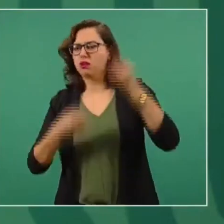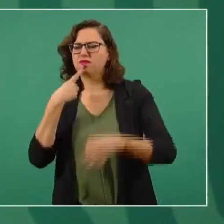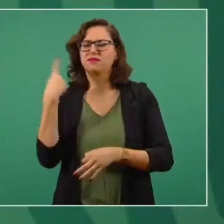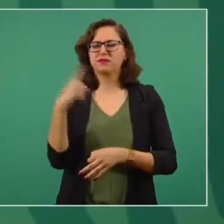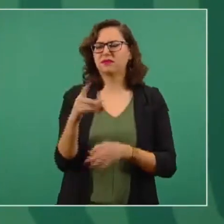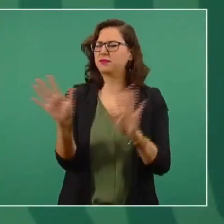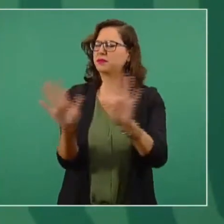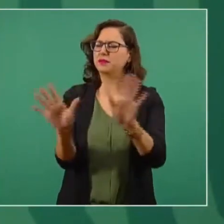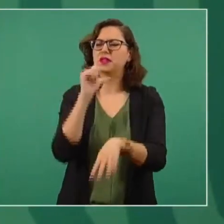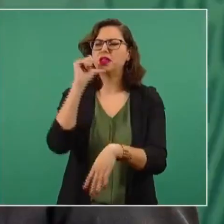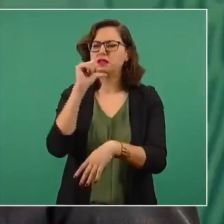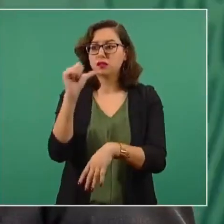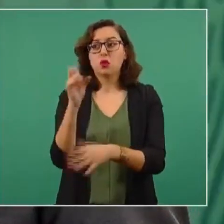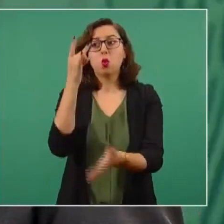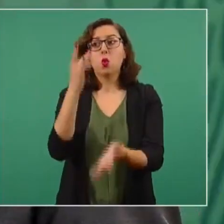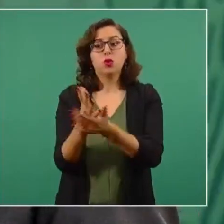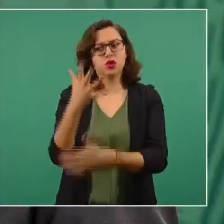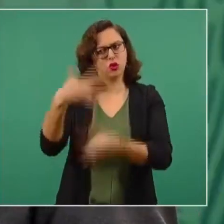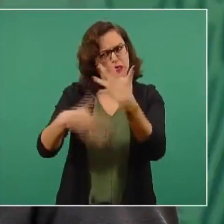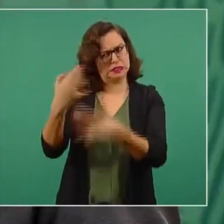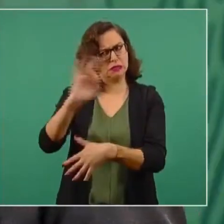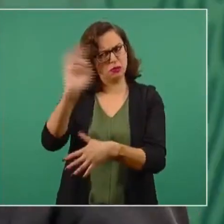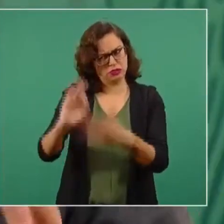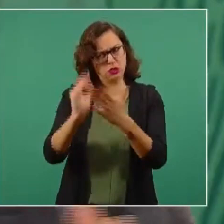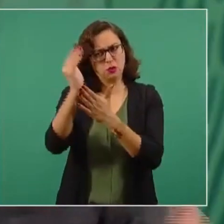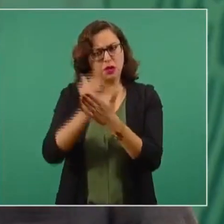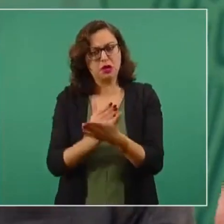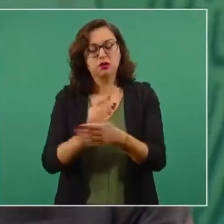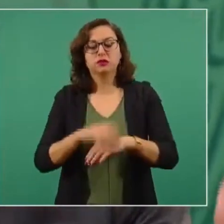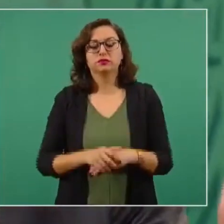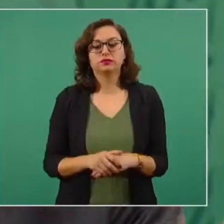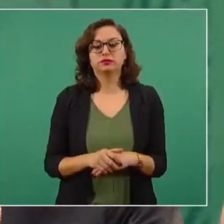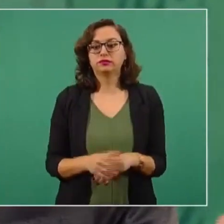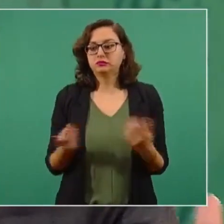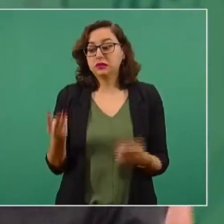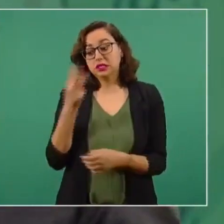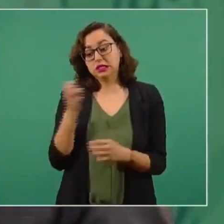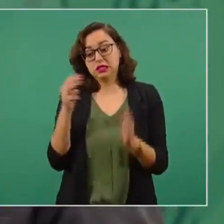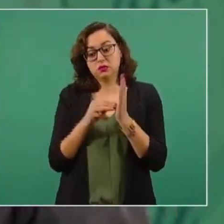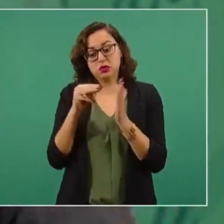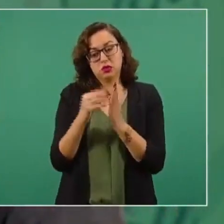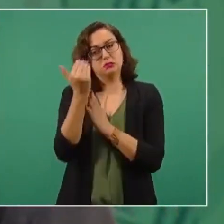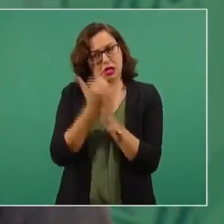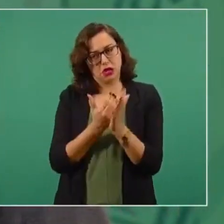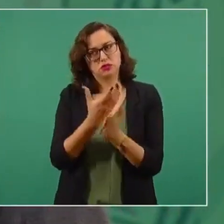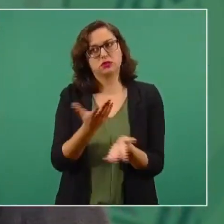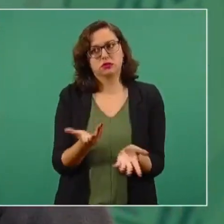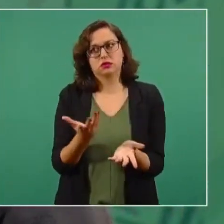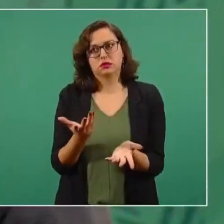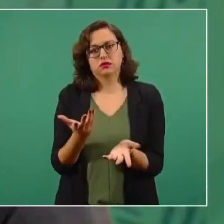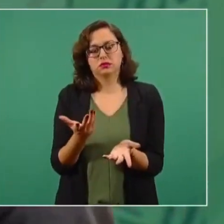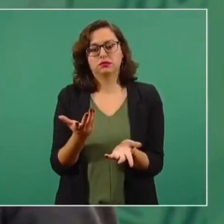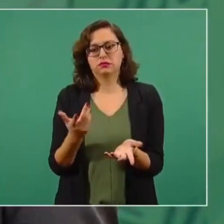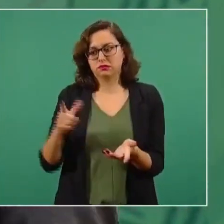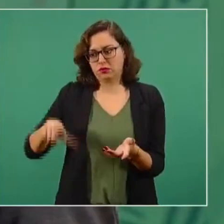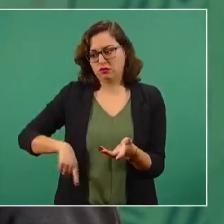hay una reducción del 15 por ciento, 300 millones que nos ahorremos por año, nos